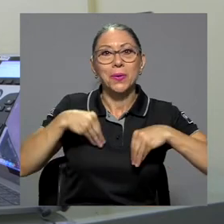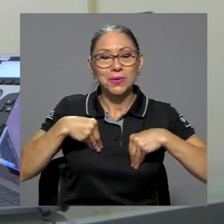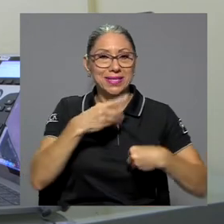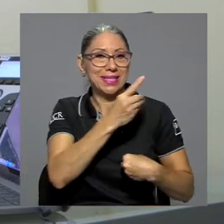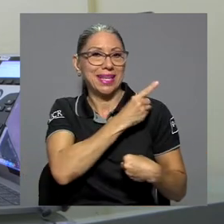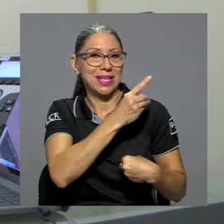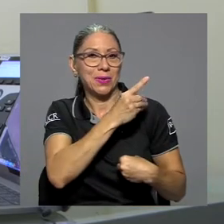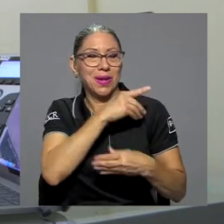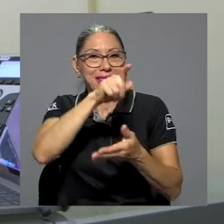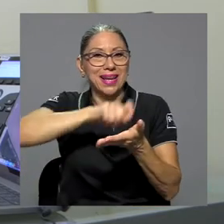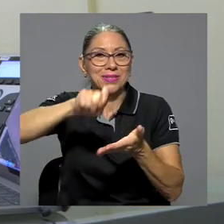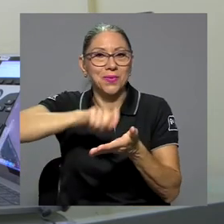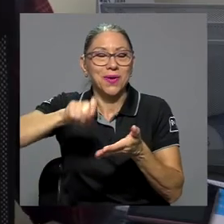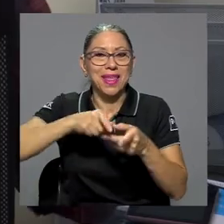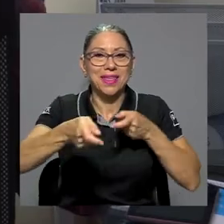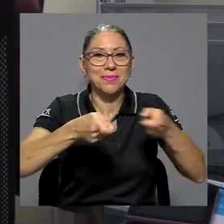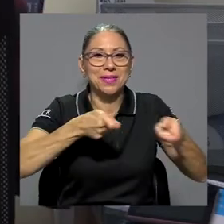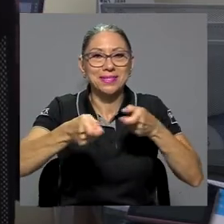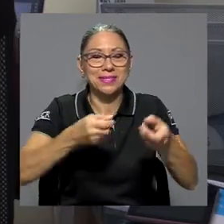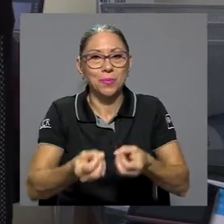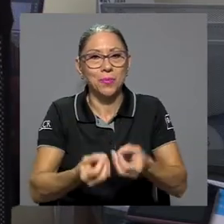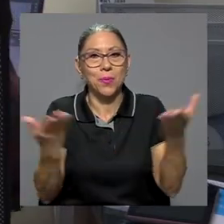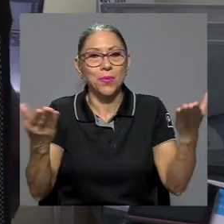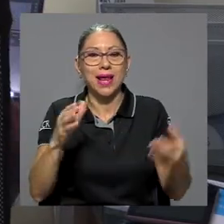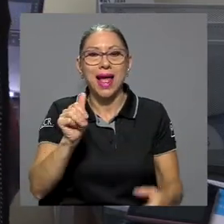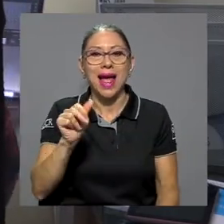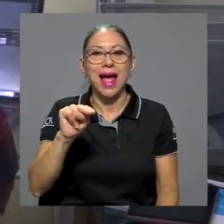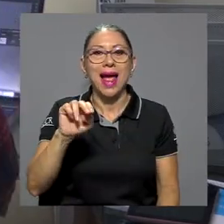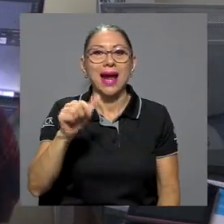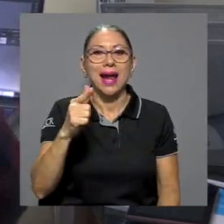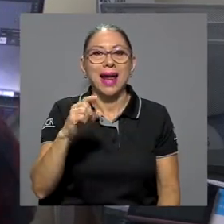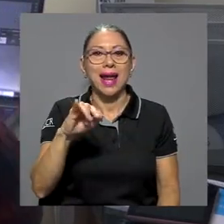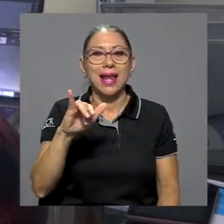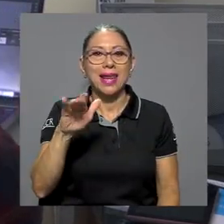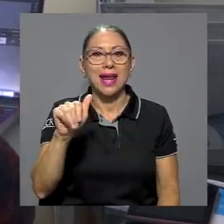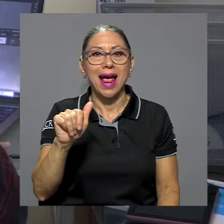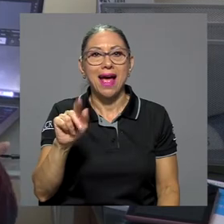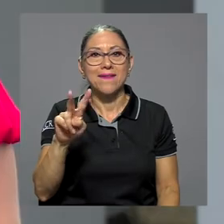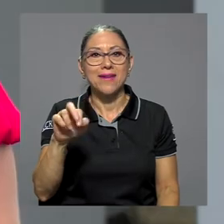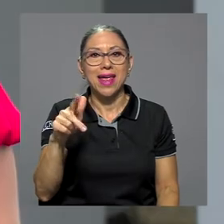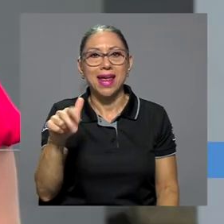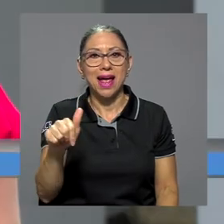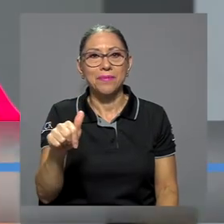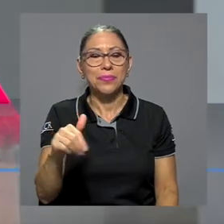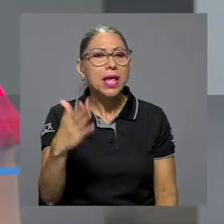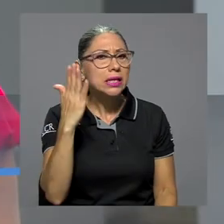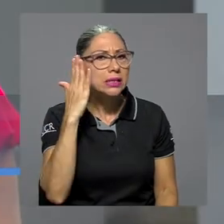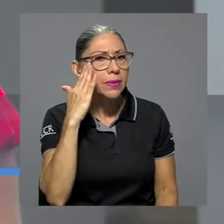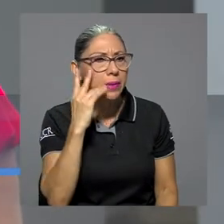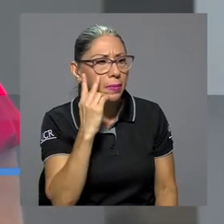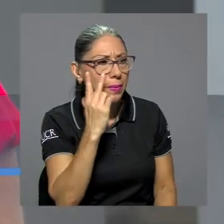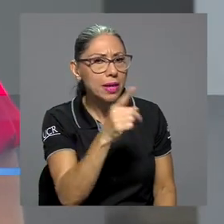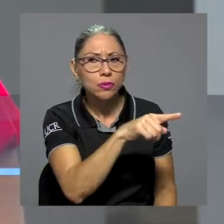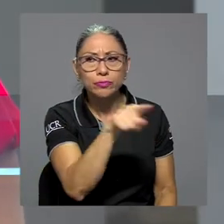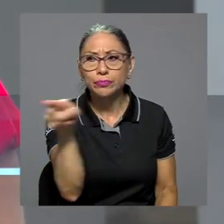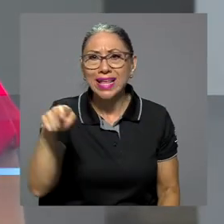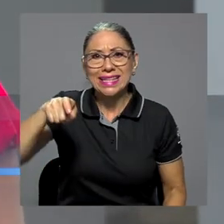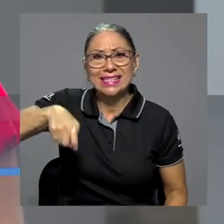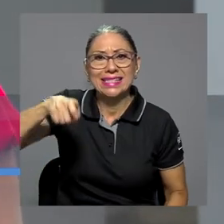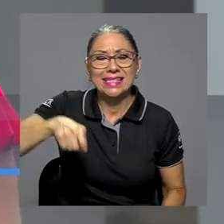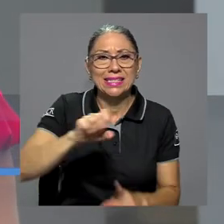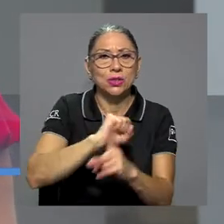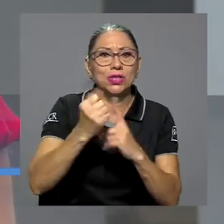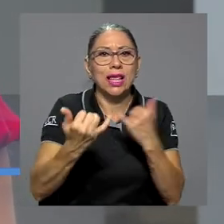reconoce también la directora de la Escuela de Administración Pública, Angélica Vega. Considerando los requerimientos de la